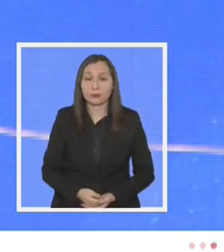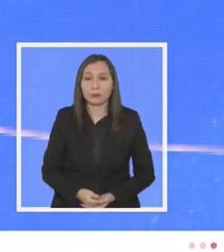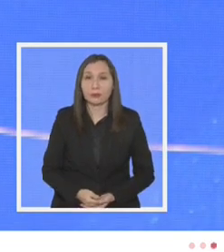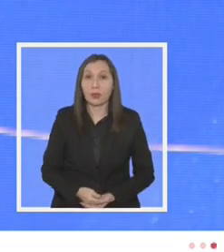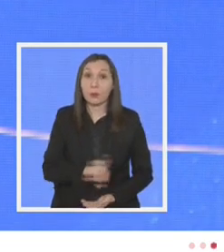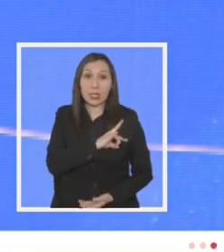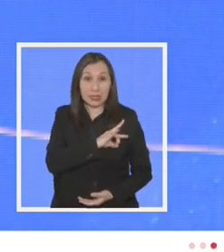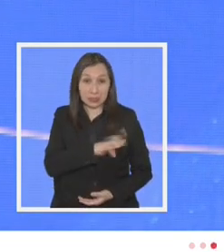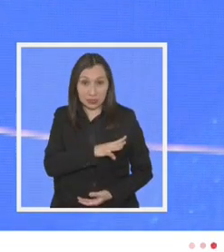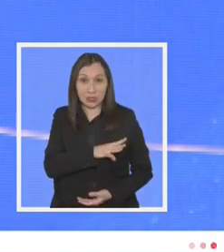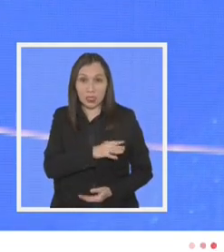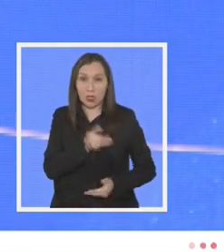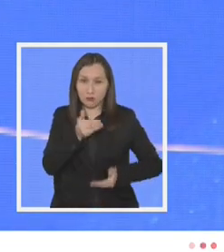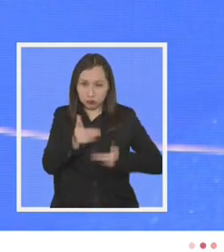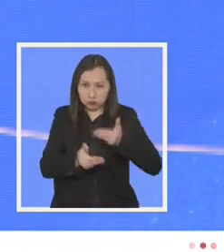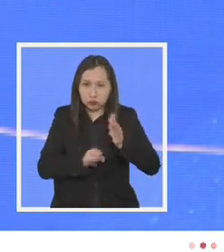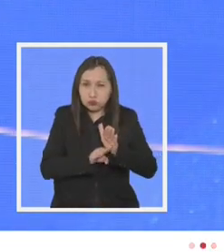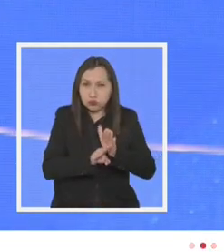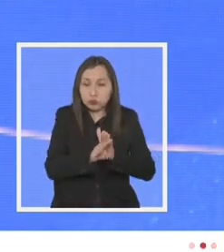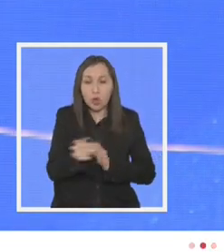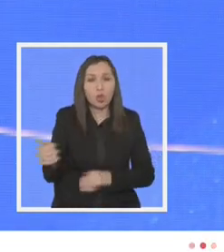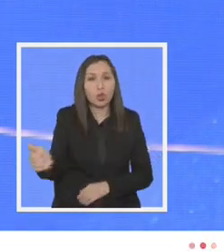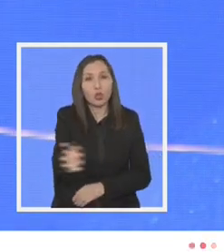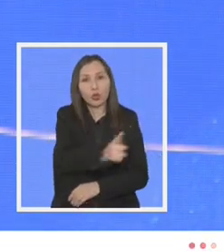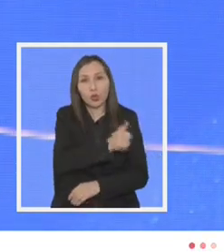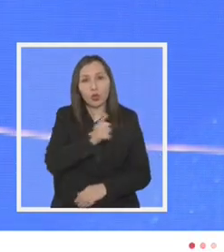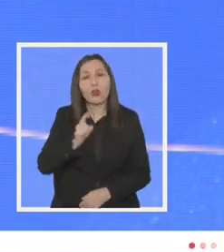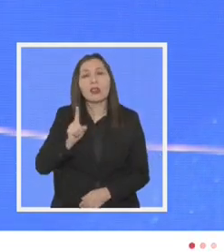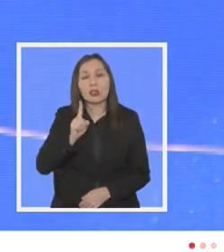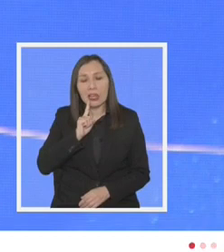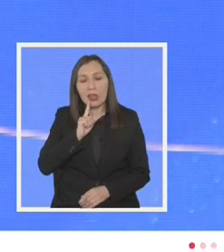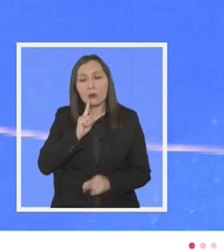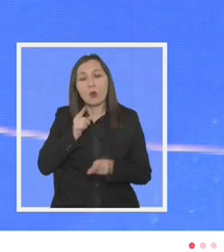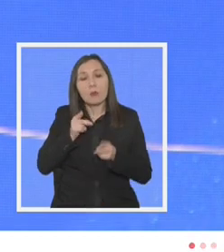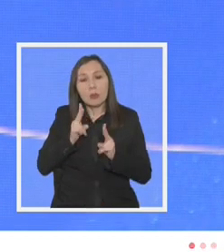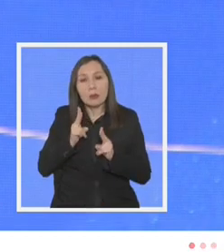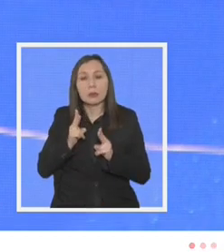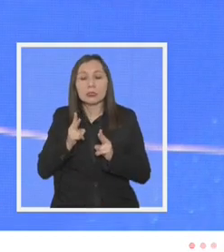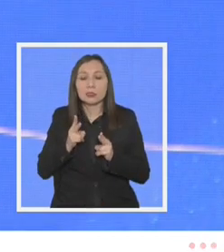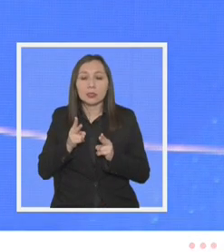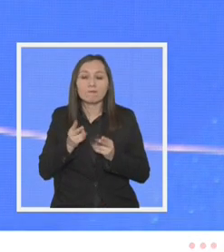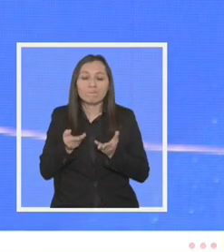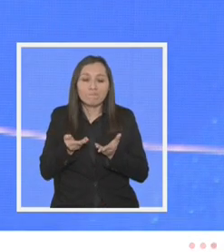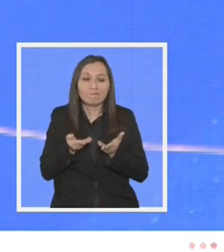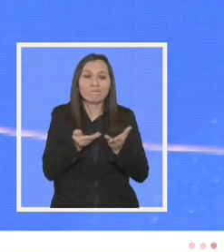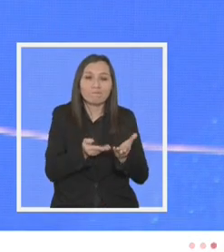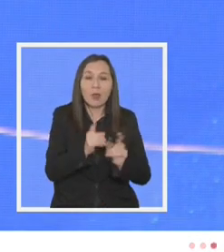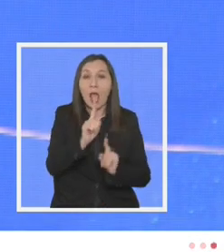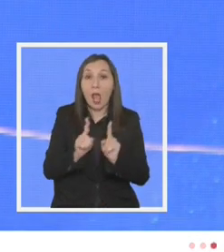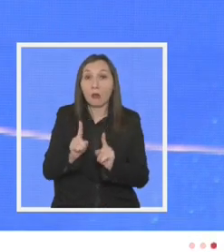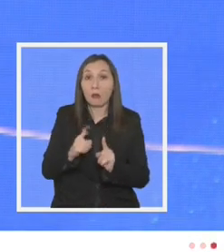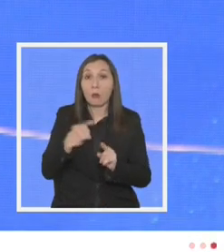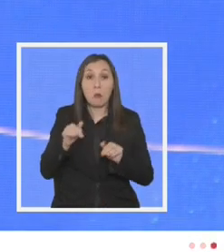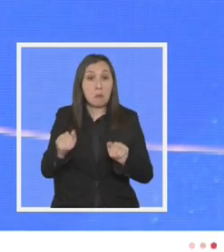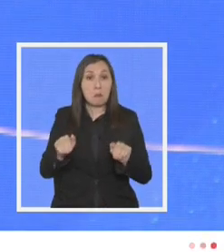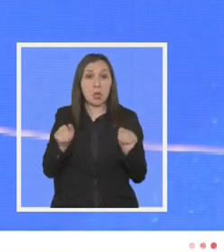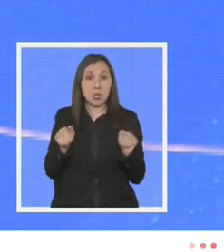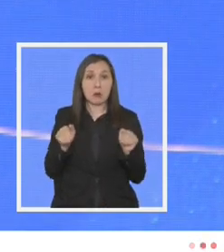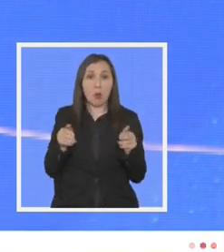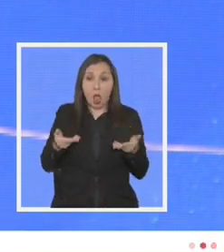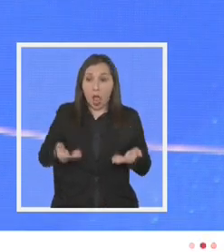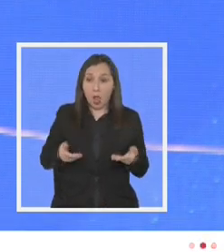para que Chile avance todos tendremos que ceder en algo porque si nos quedamos como estamos